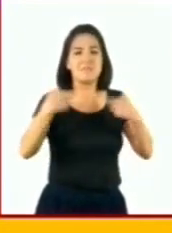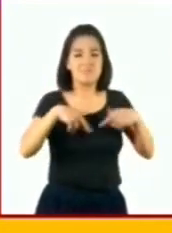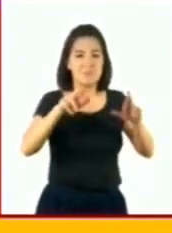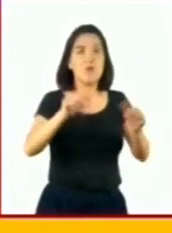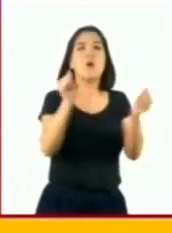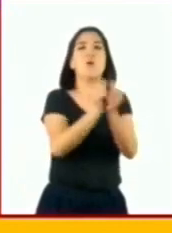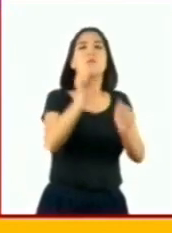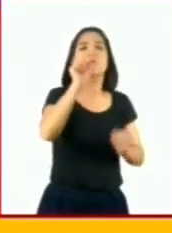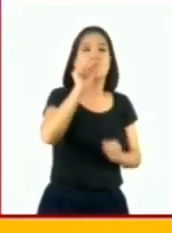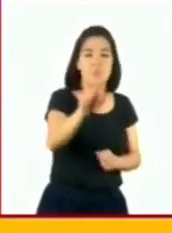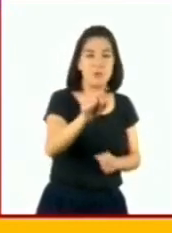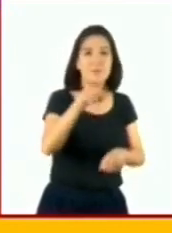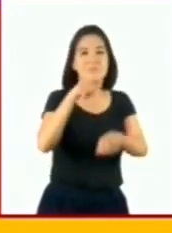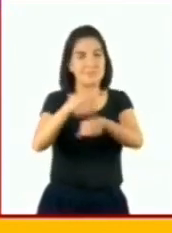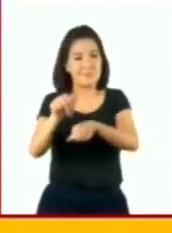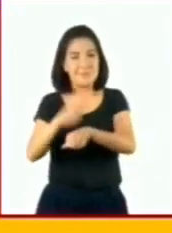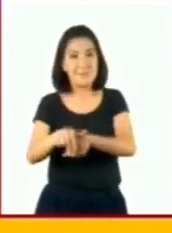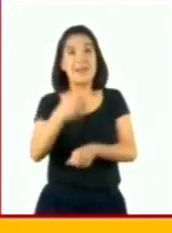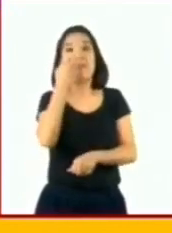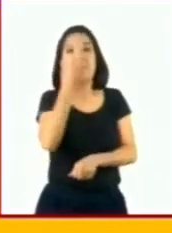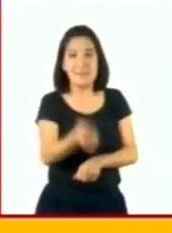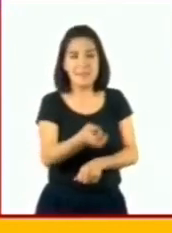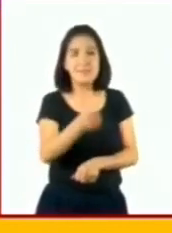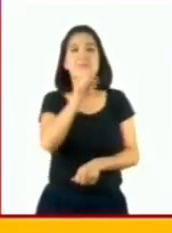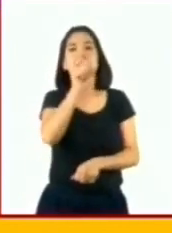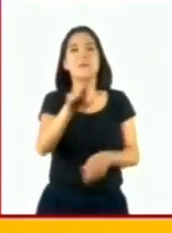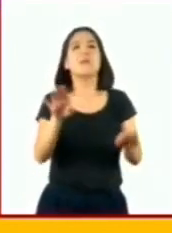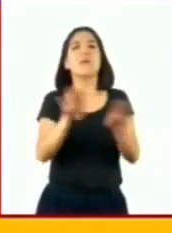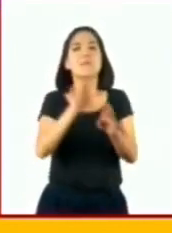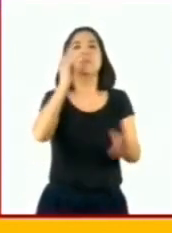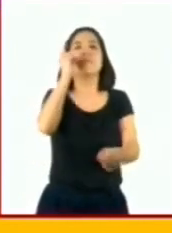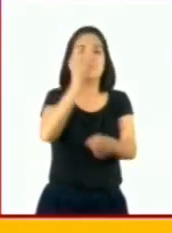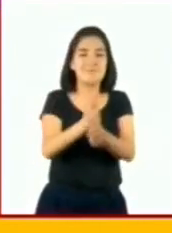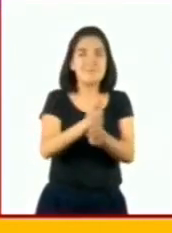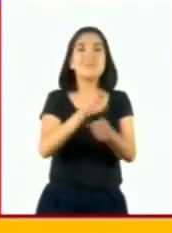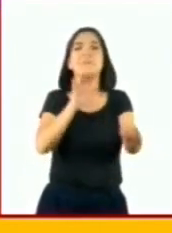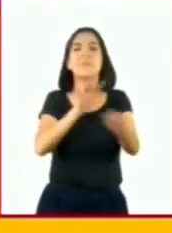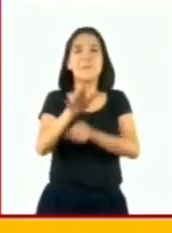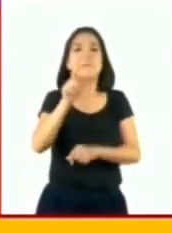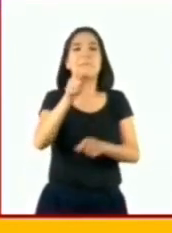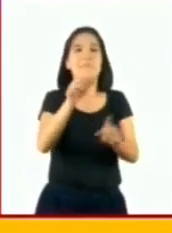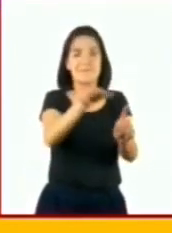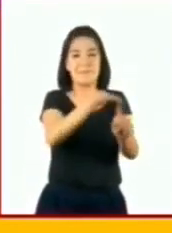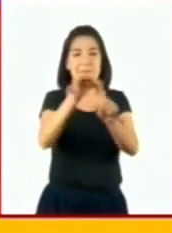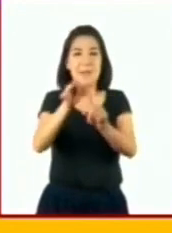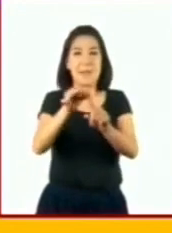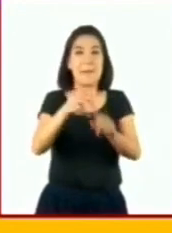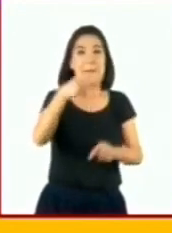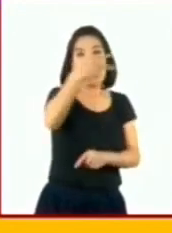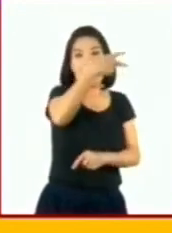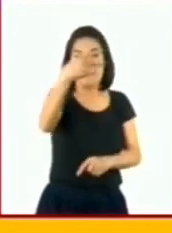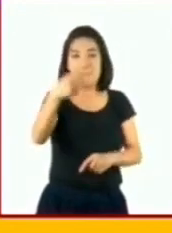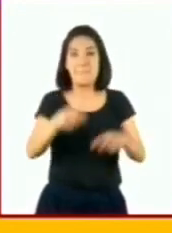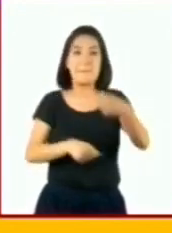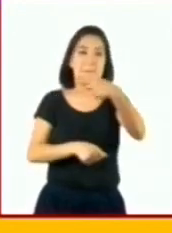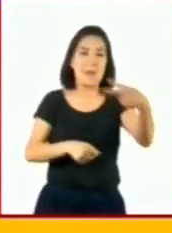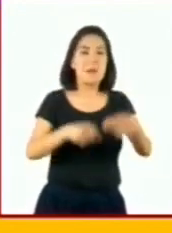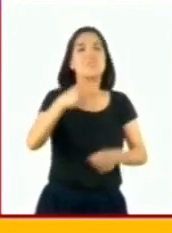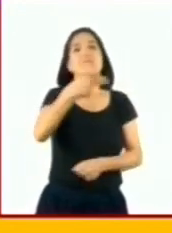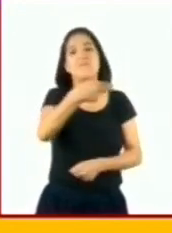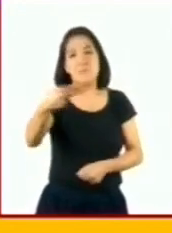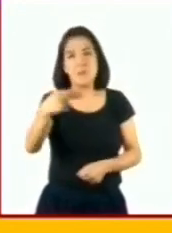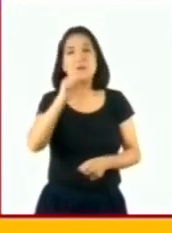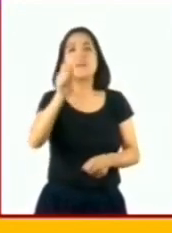decimales. Por lo tanto, podemos determinar cuáles productos tienen mayor, menor o igual valor.